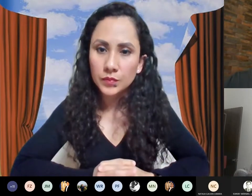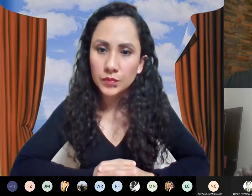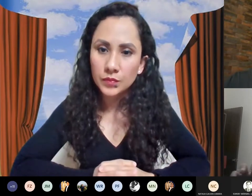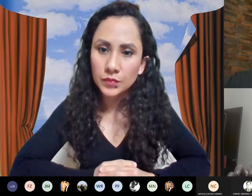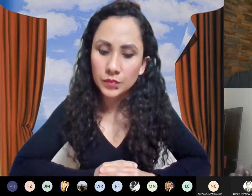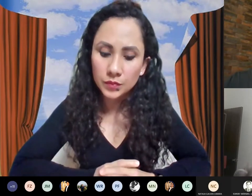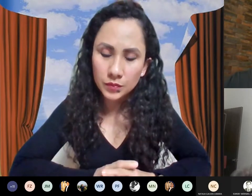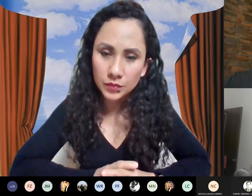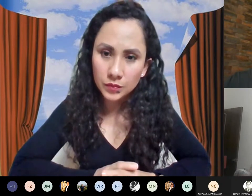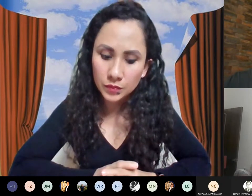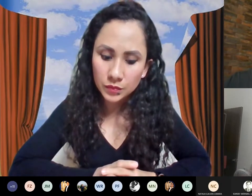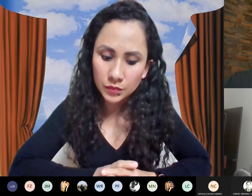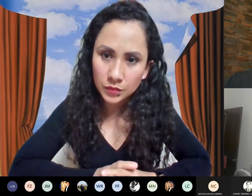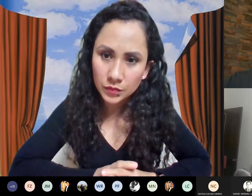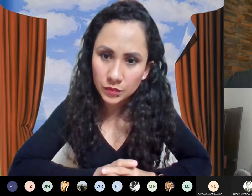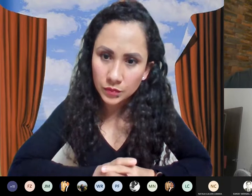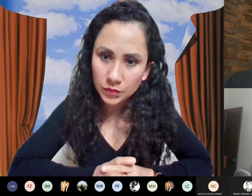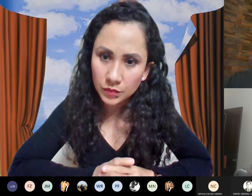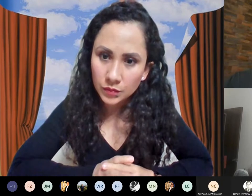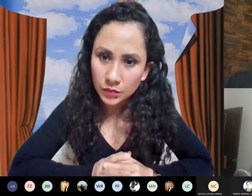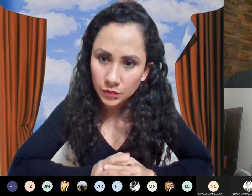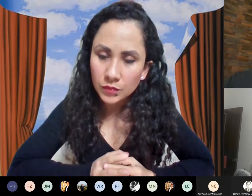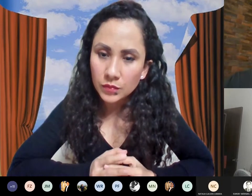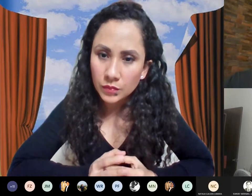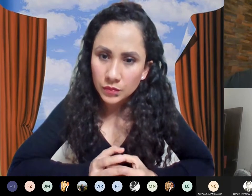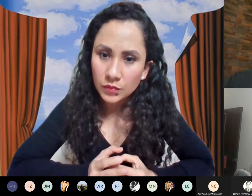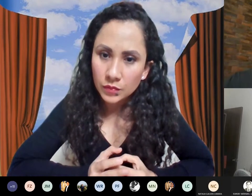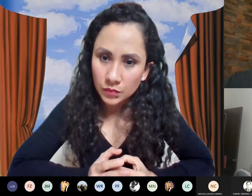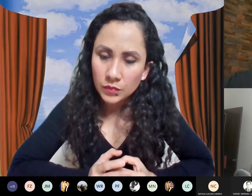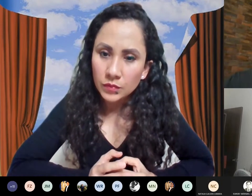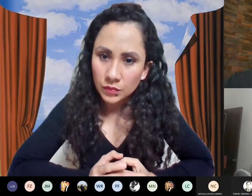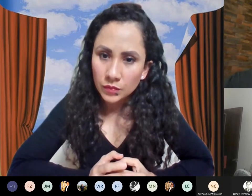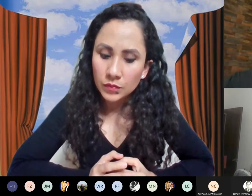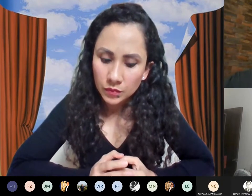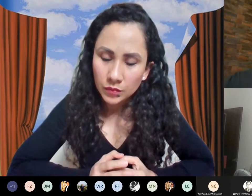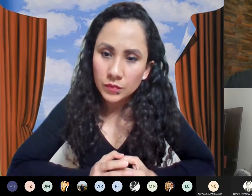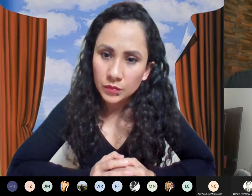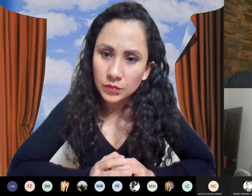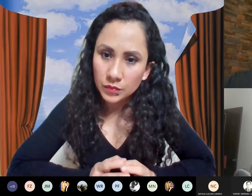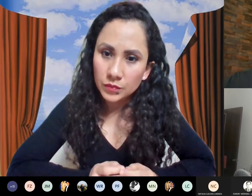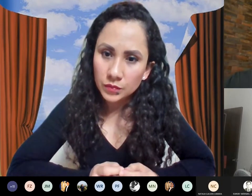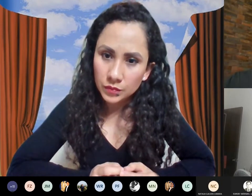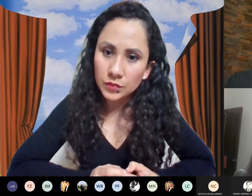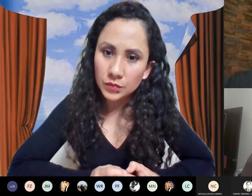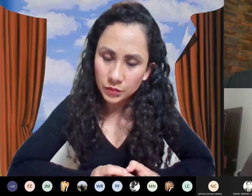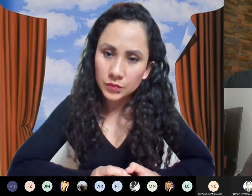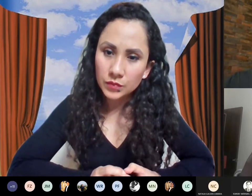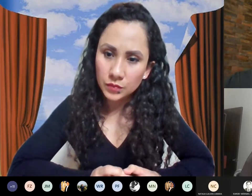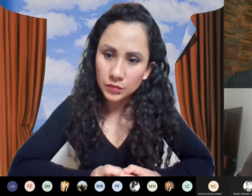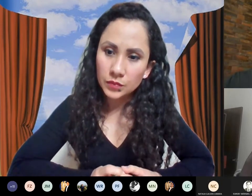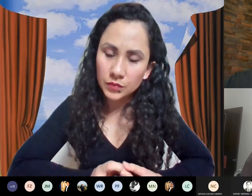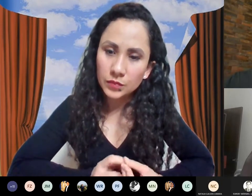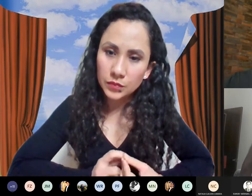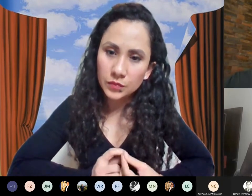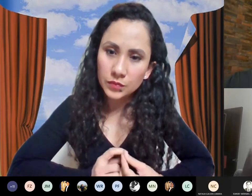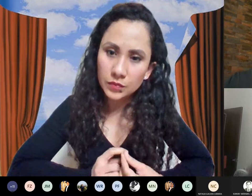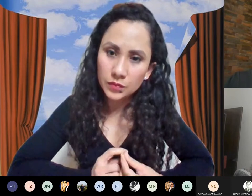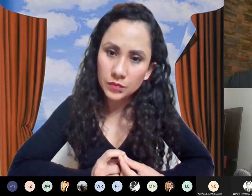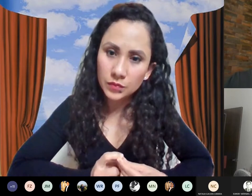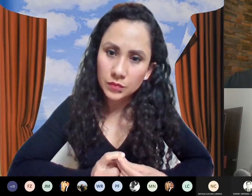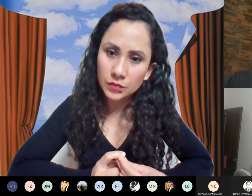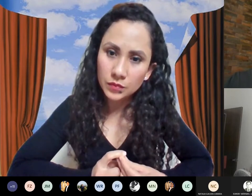este y eso hay ciertas características ya tenemos un set de datos que ya están agrupados en base a historial